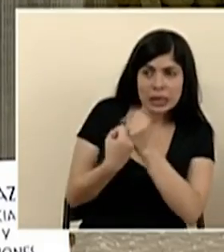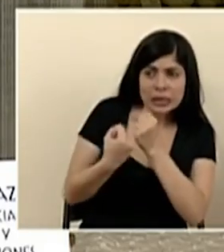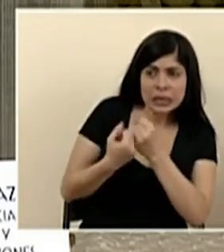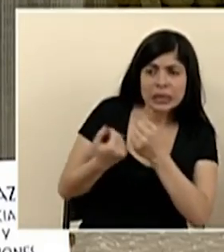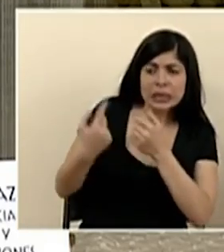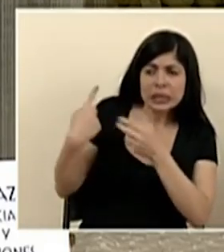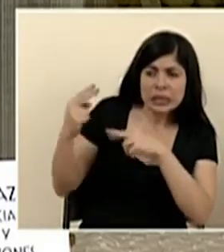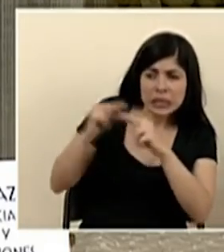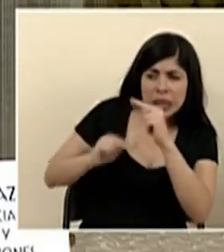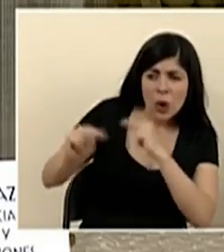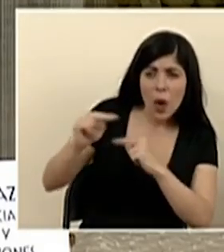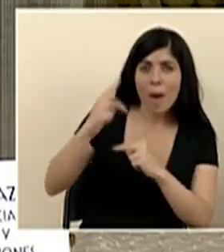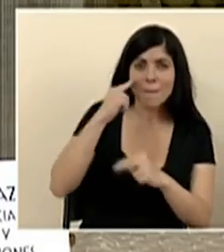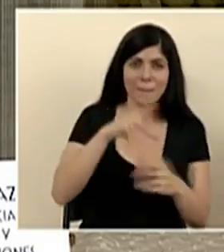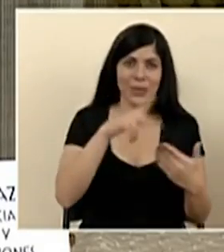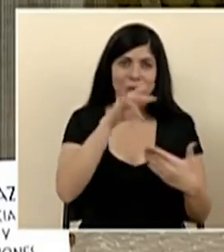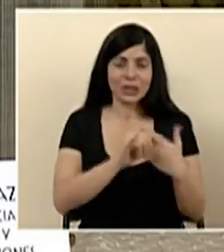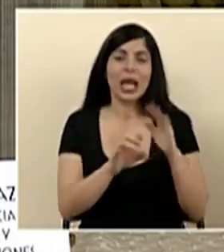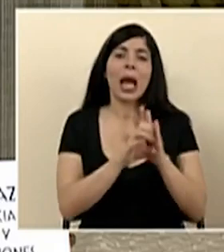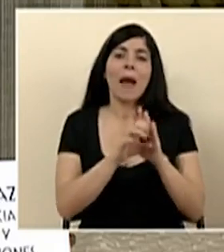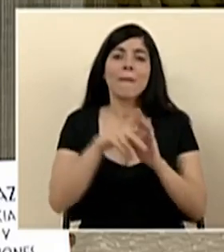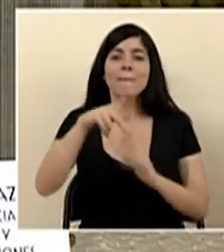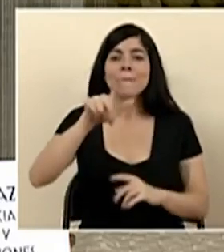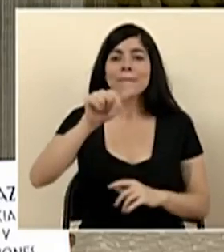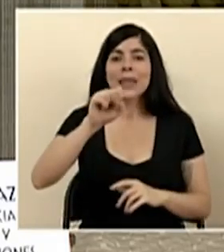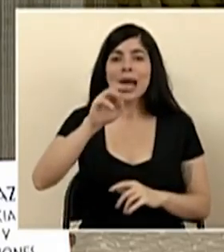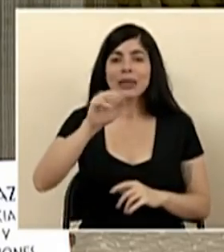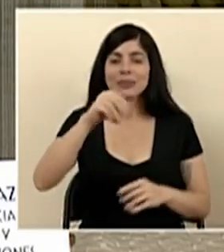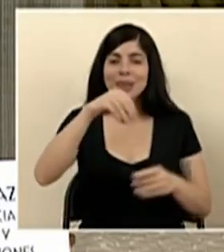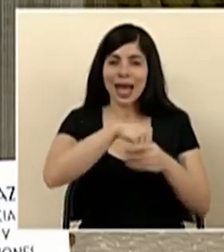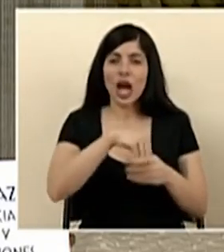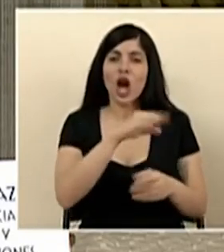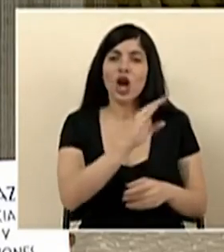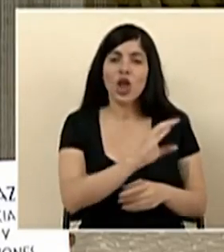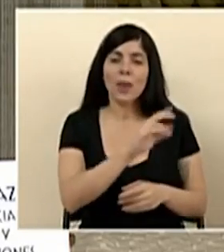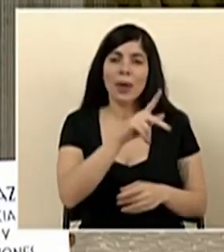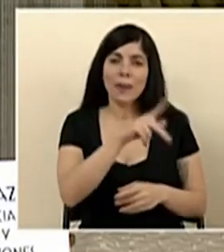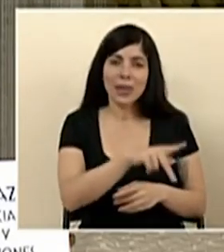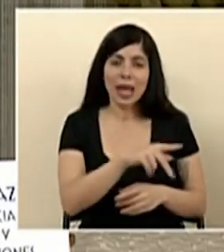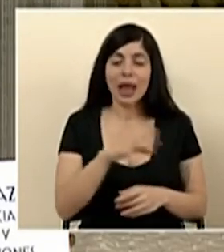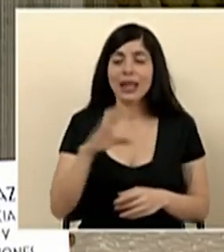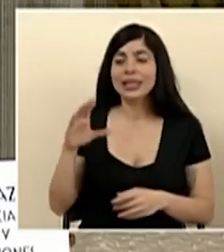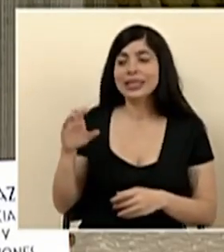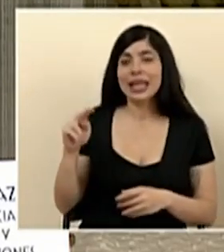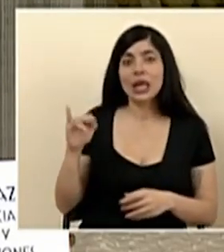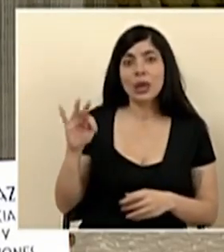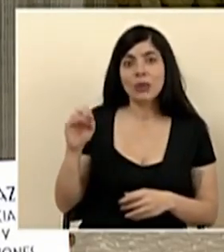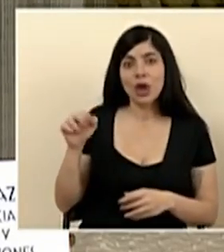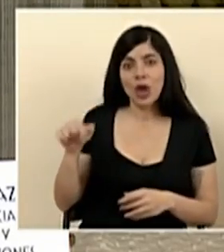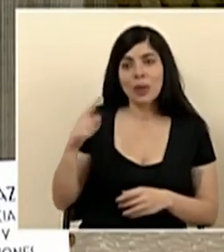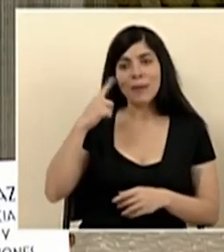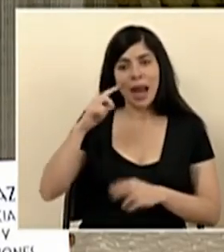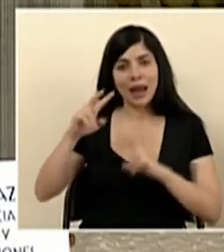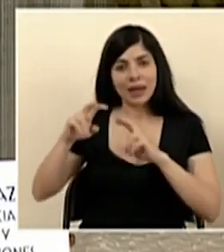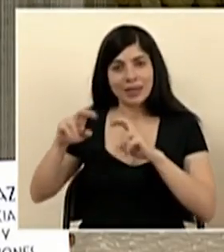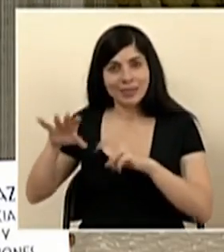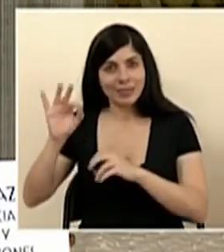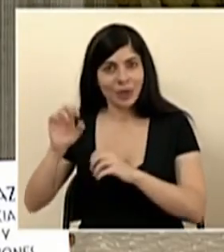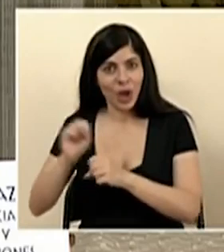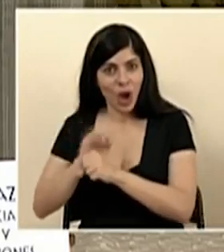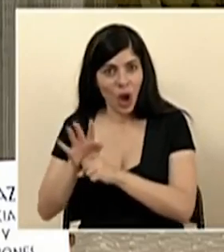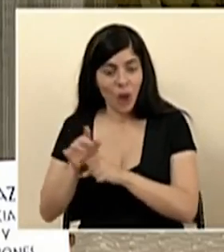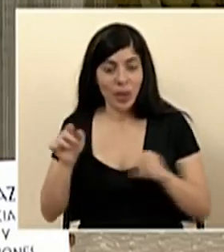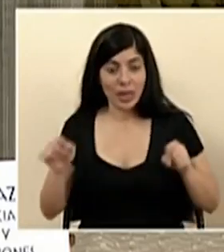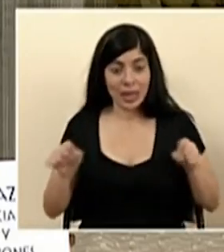tipo de proyectos tal como es el proyecto de plasma de clomiro picado del cenibiot en la detección del COVID entonces